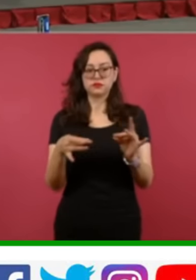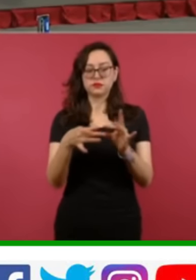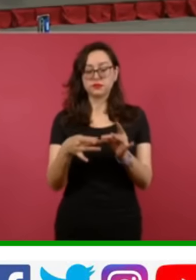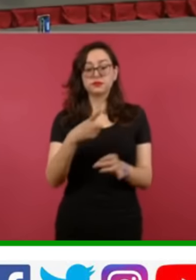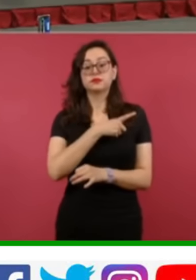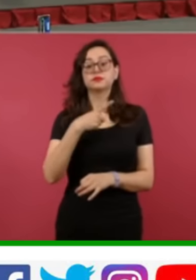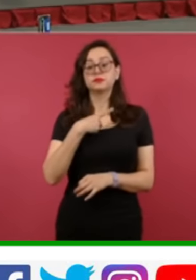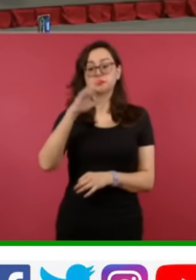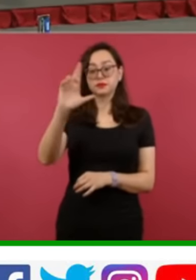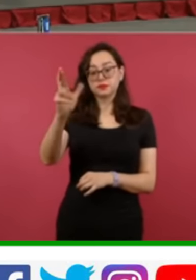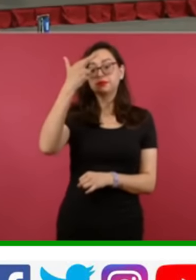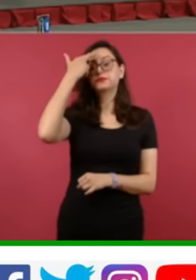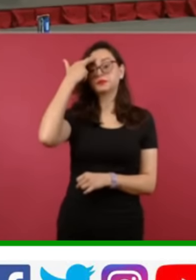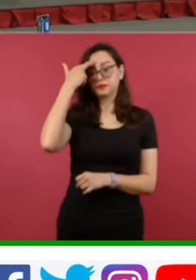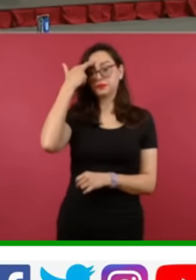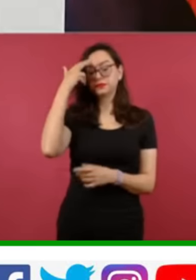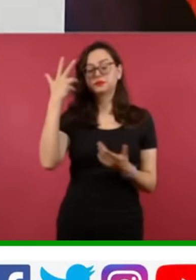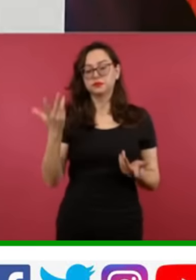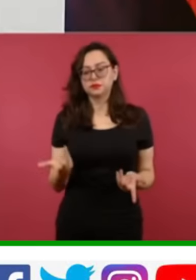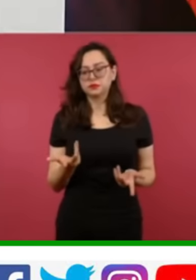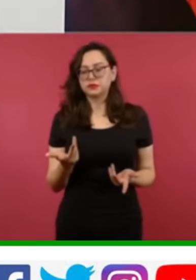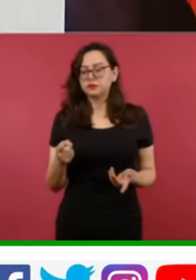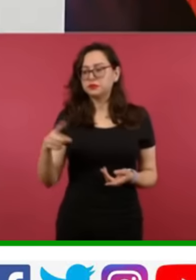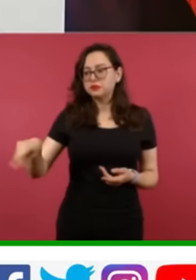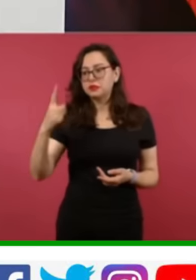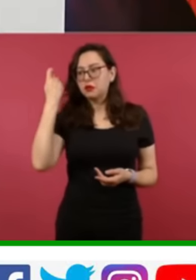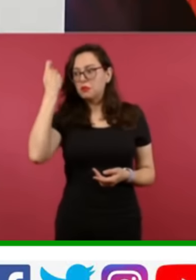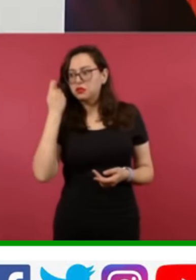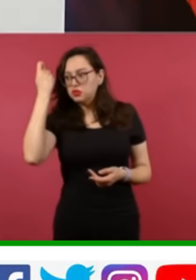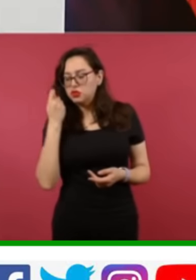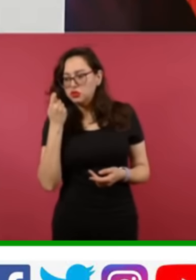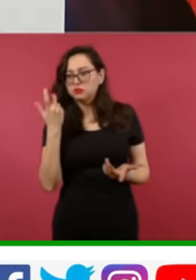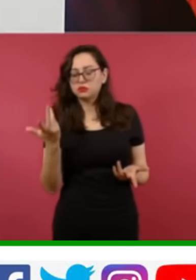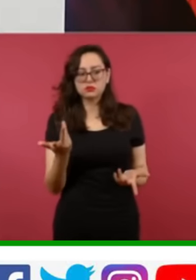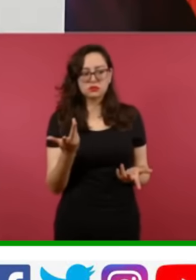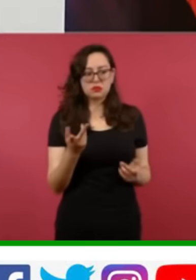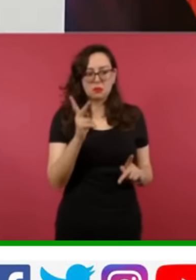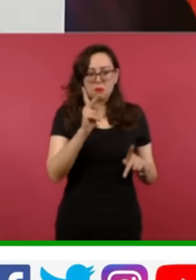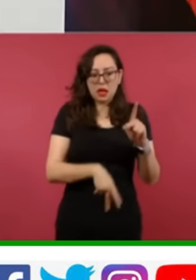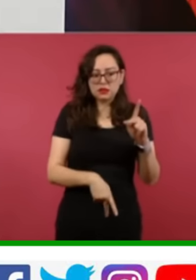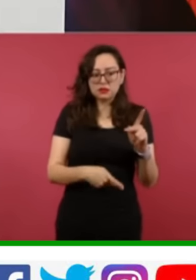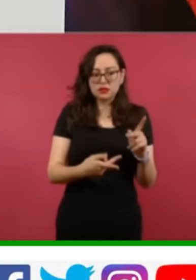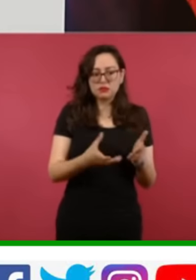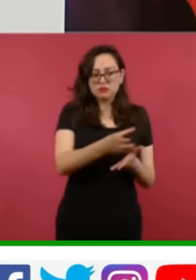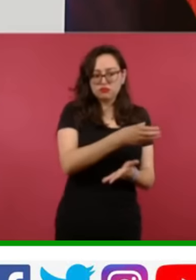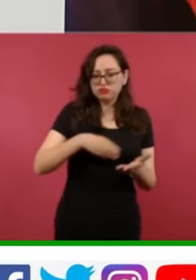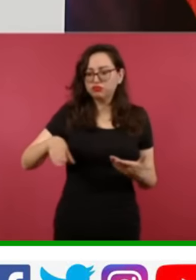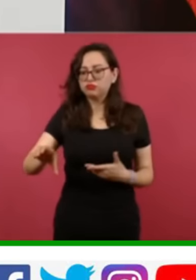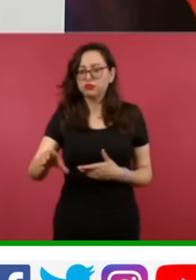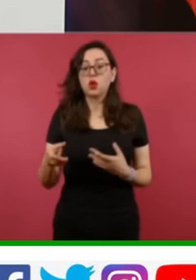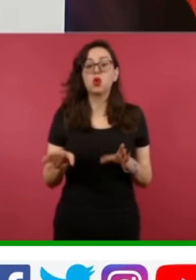la forma en la cual va a ser financiado justamente este fondo para las pensiones del bienestar tiene varios conceptos que deben ser así